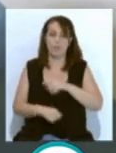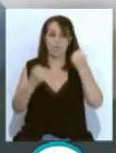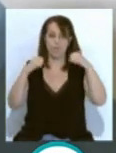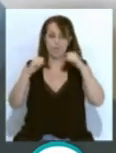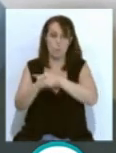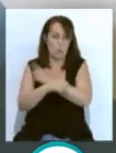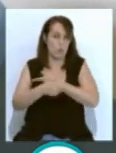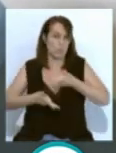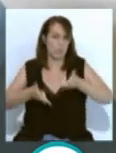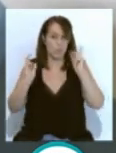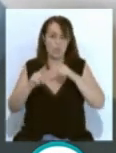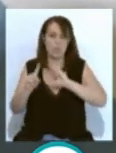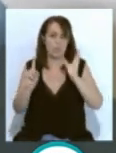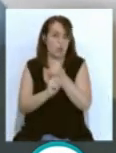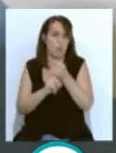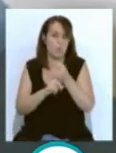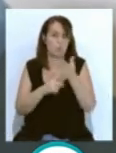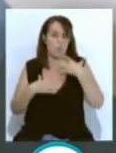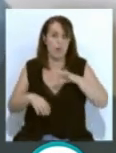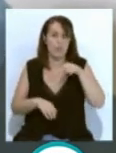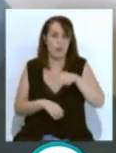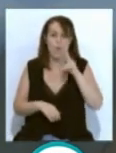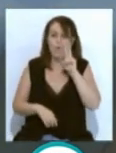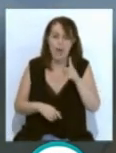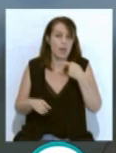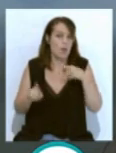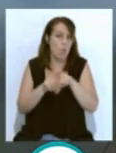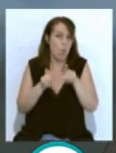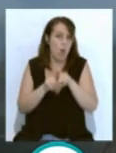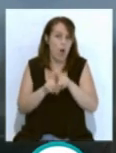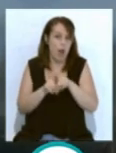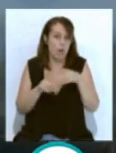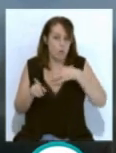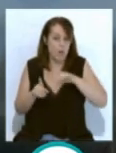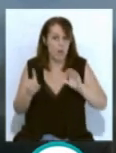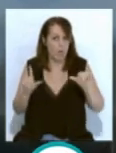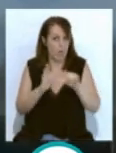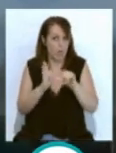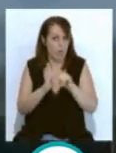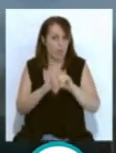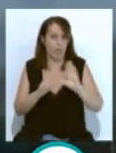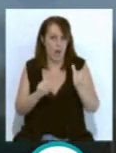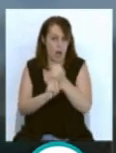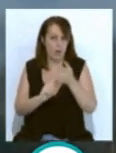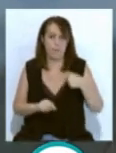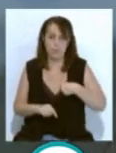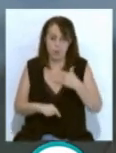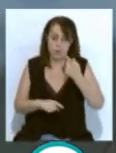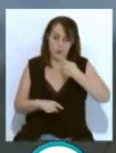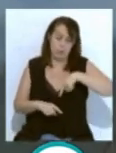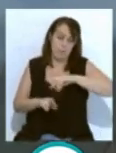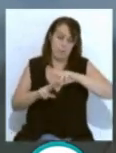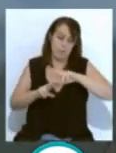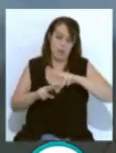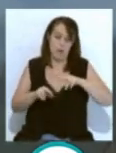éxitos que se han llegado a conseguir en su ciudad y que lo ven de una manera cercana. Espero que podamos ser un ejemplo en las distintas